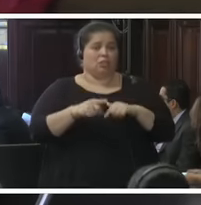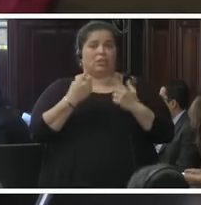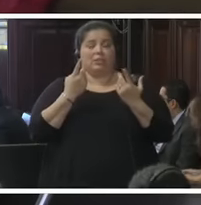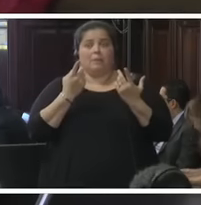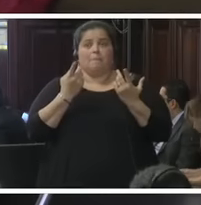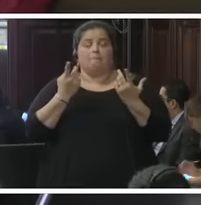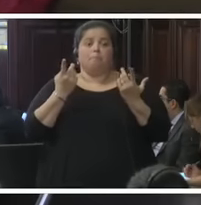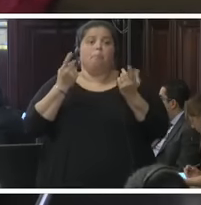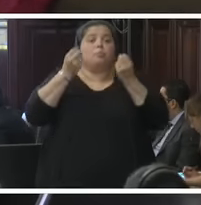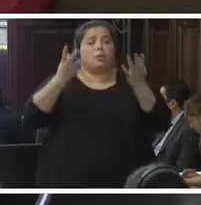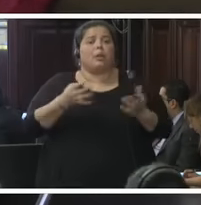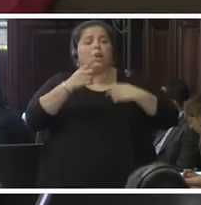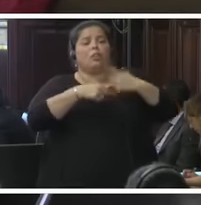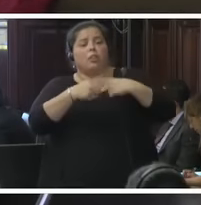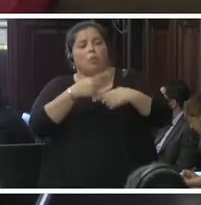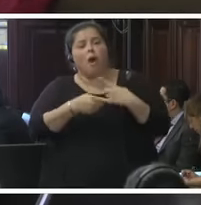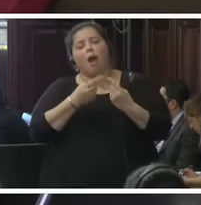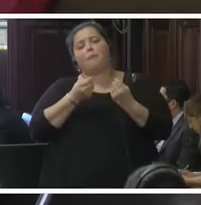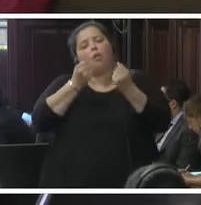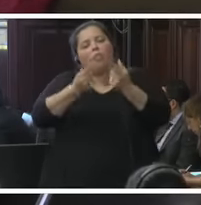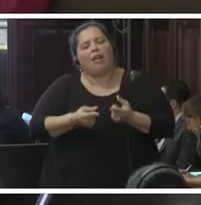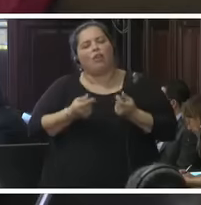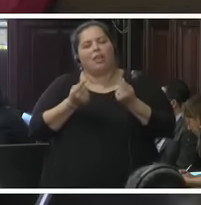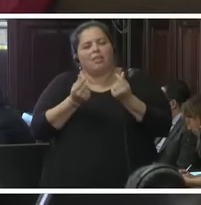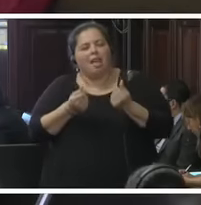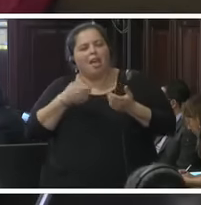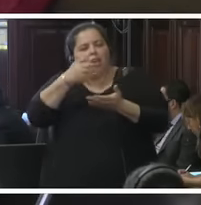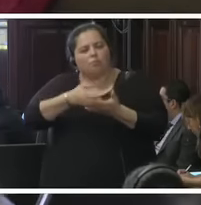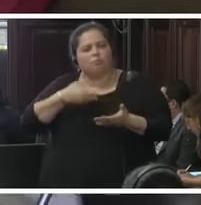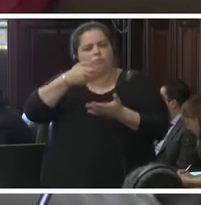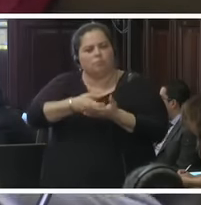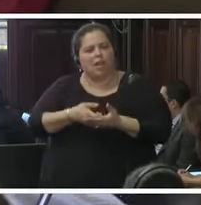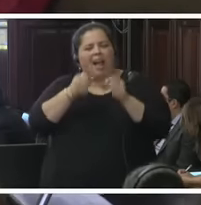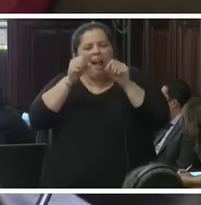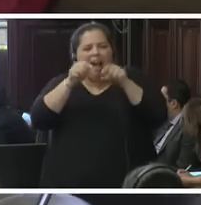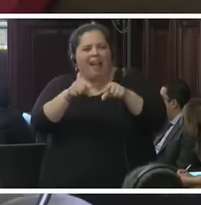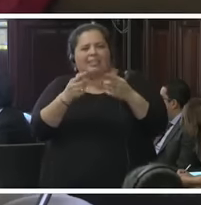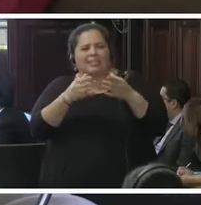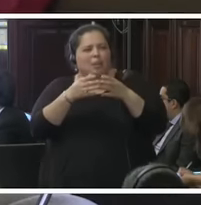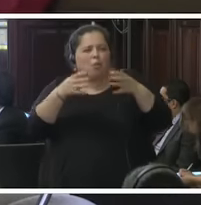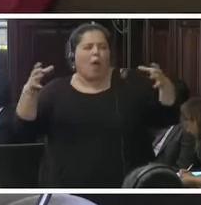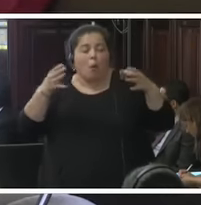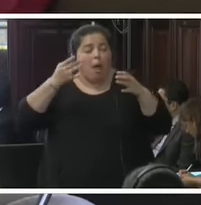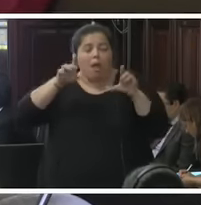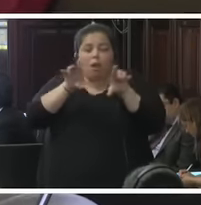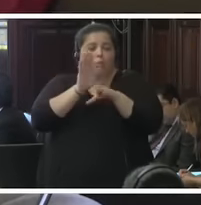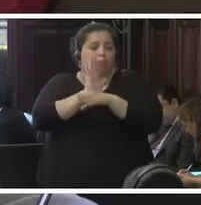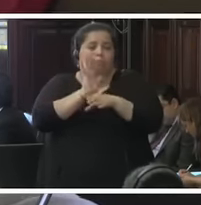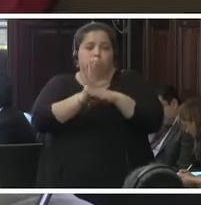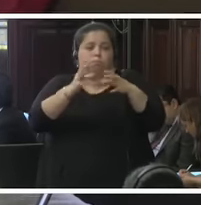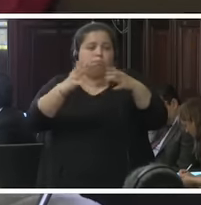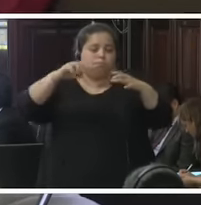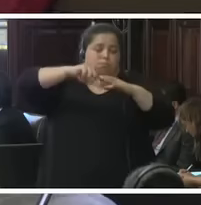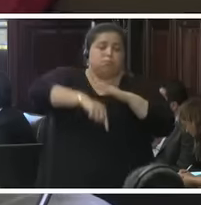seguimos dedicándole dinero a ese agujero hondísimo? Yo he